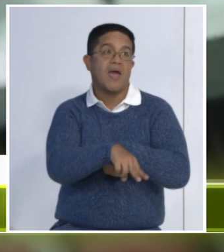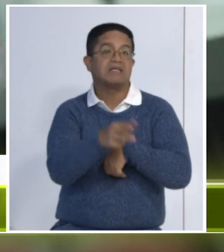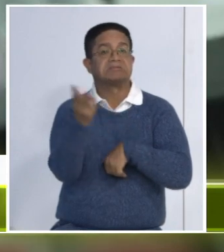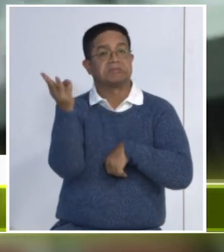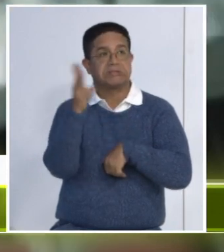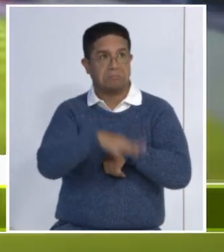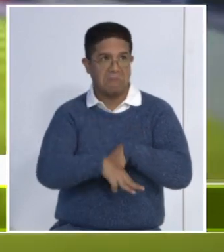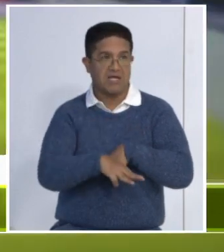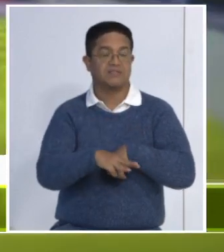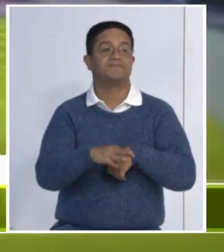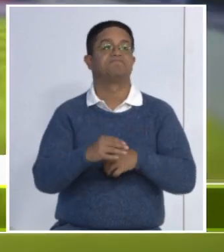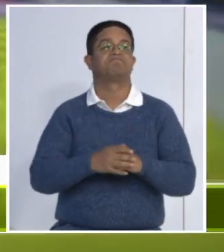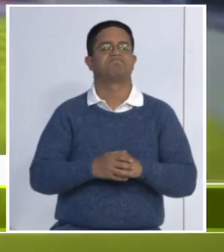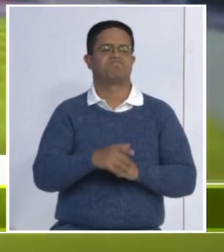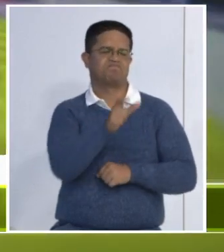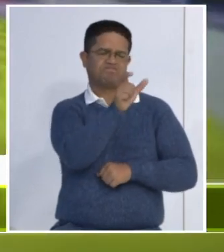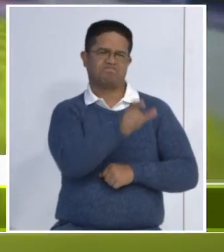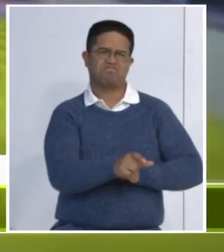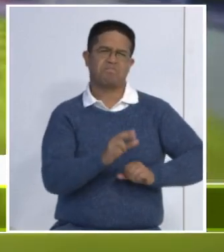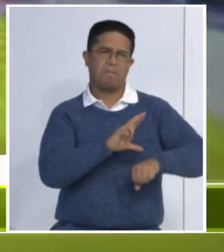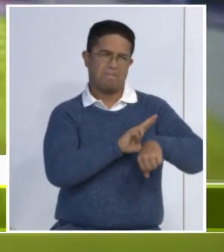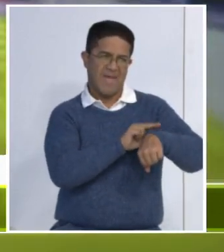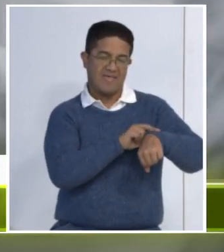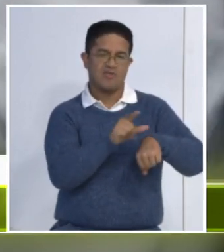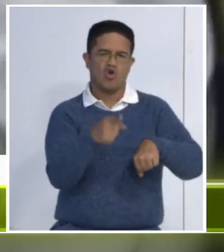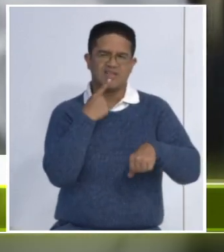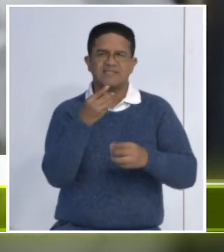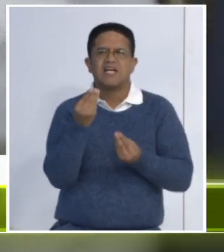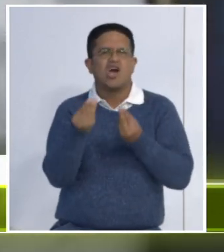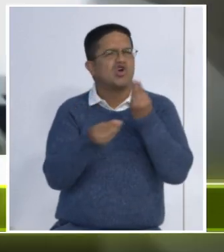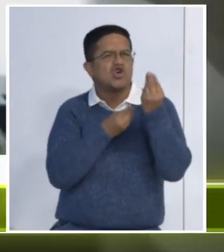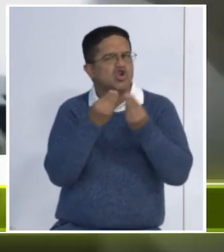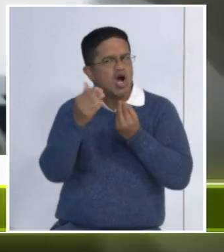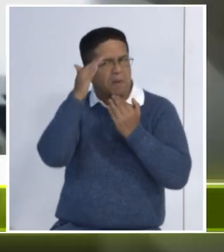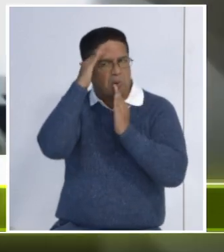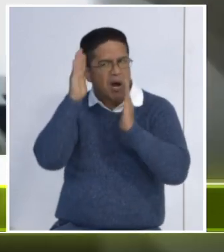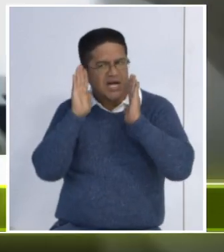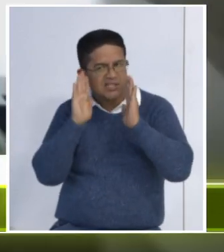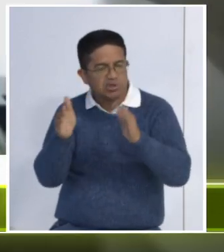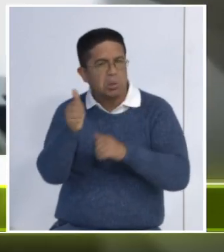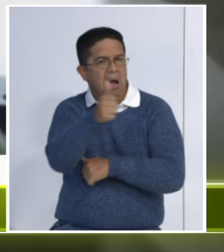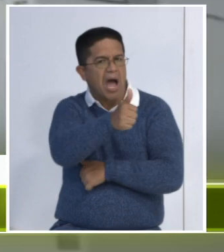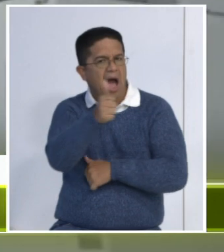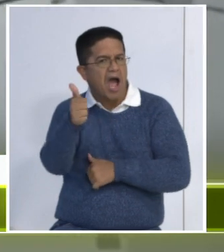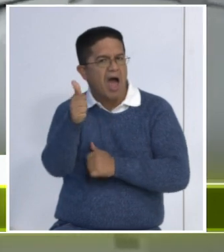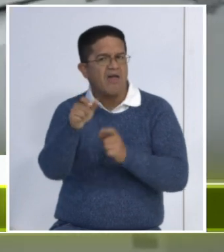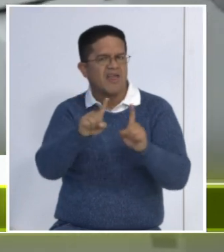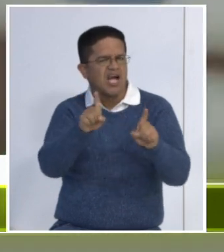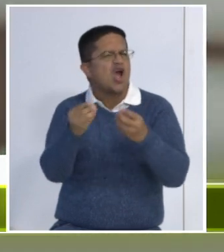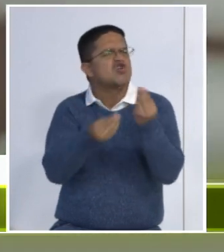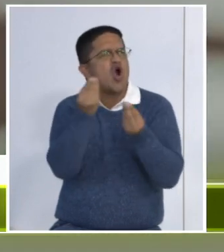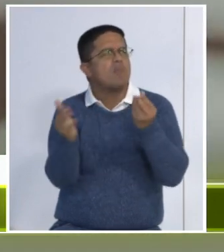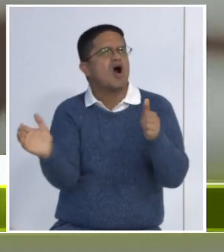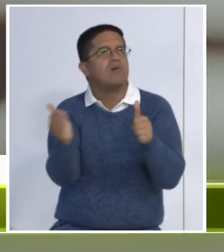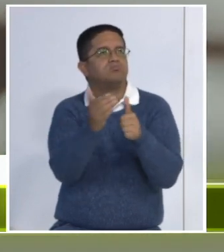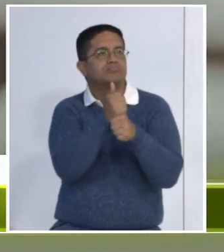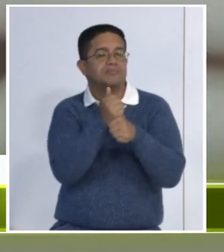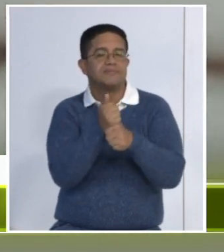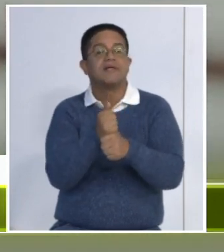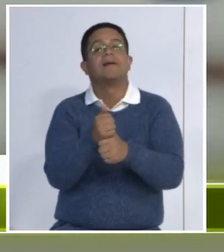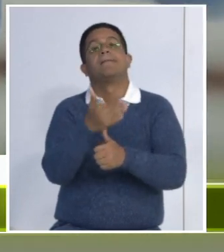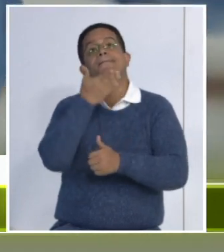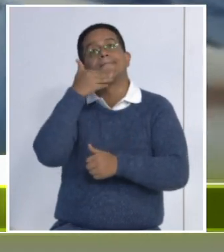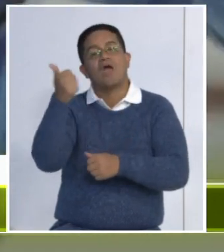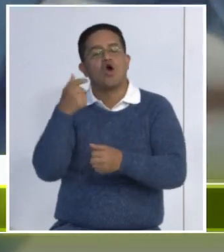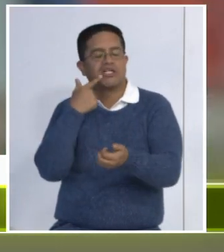Según los especialistas, la forma más eficaz de aplicar una valoración a cada enfermedad es a través de análisis de sangre,